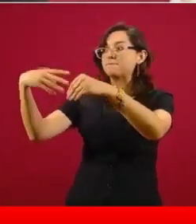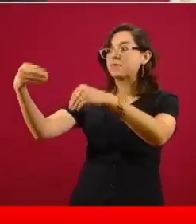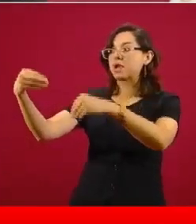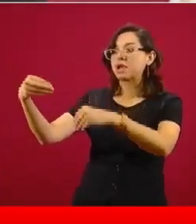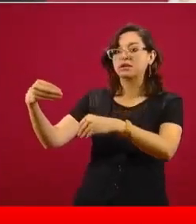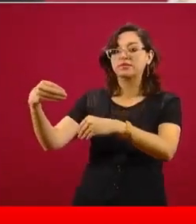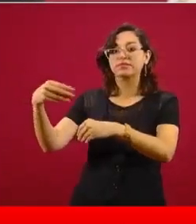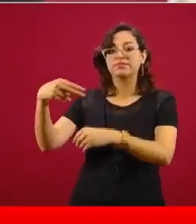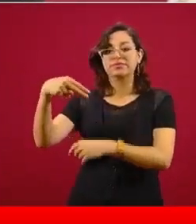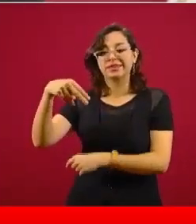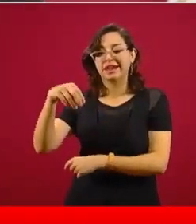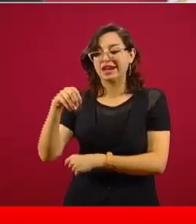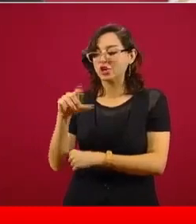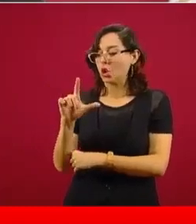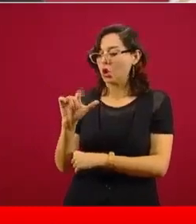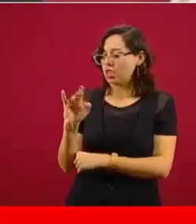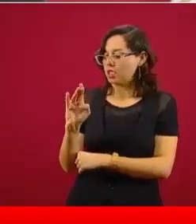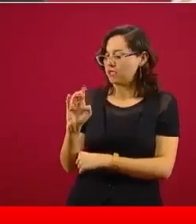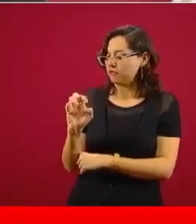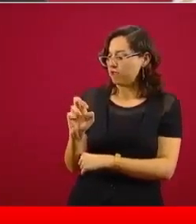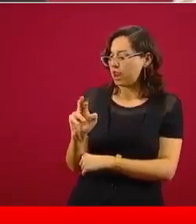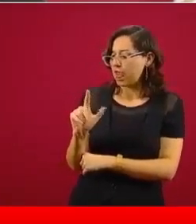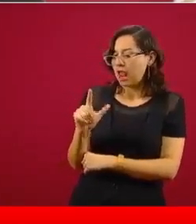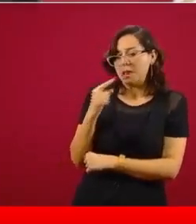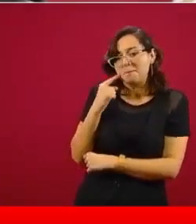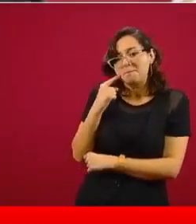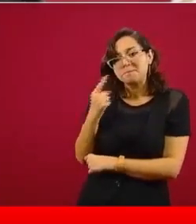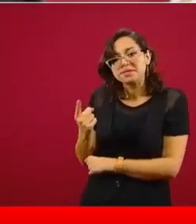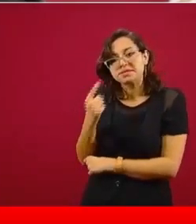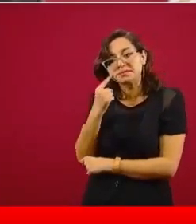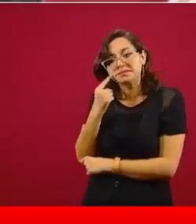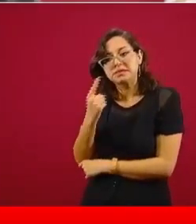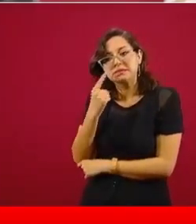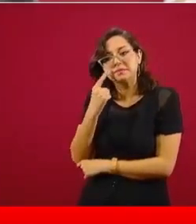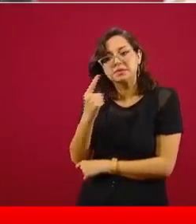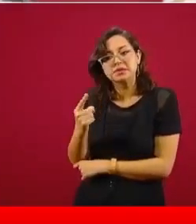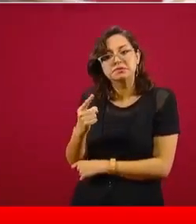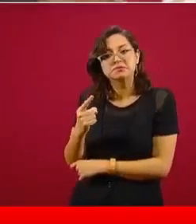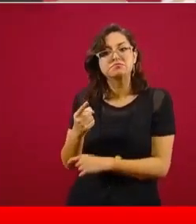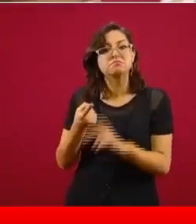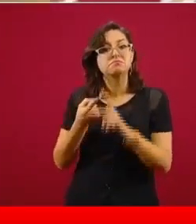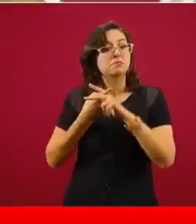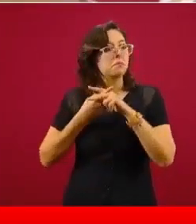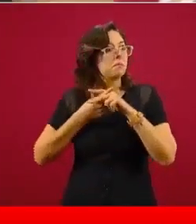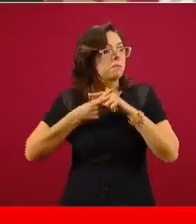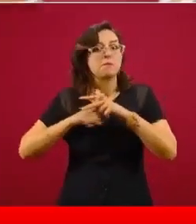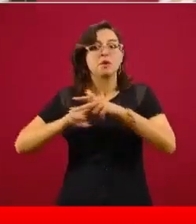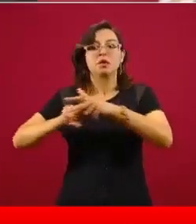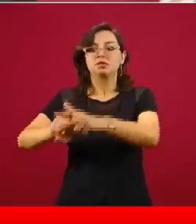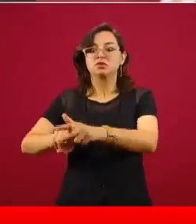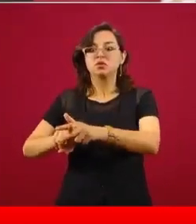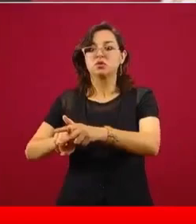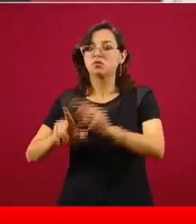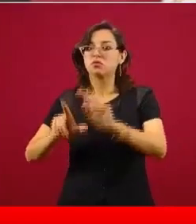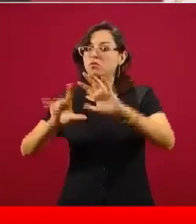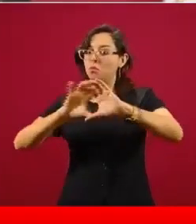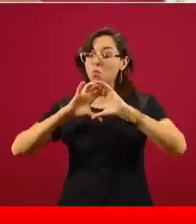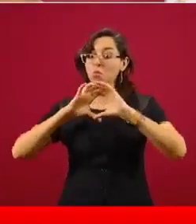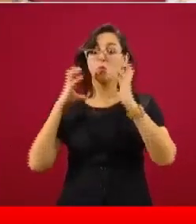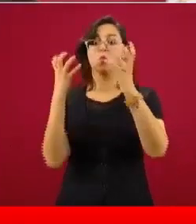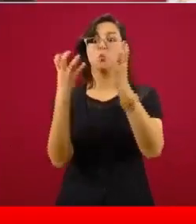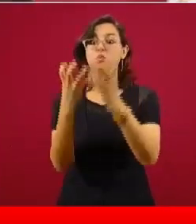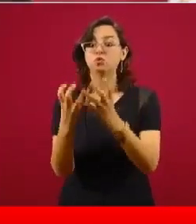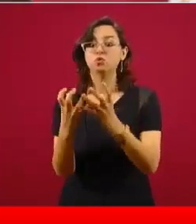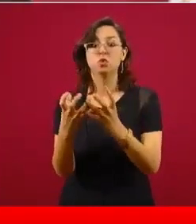empezaron a aplicar una política de ese